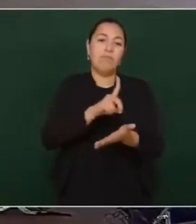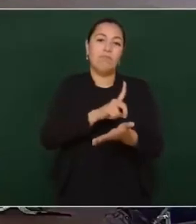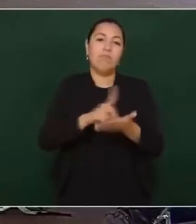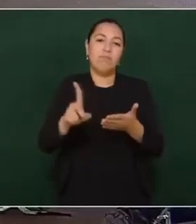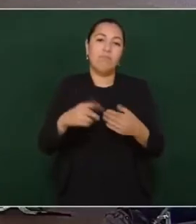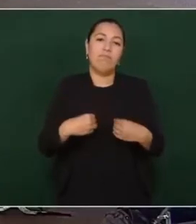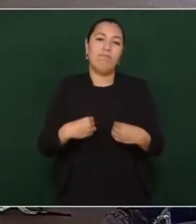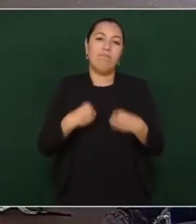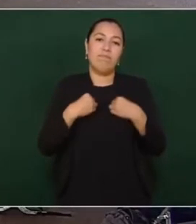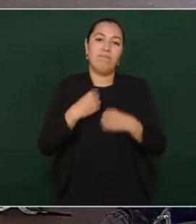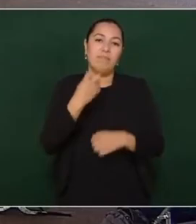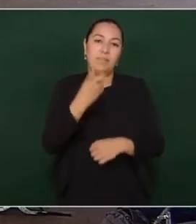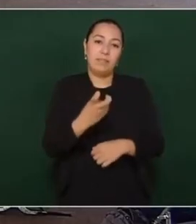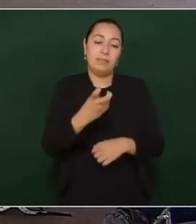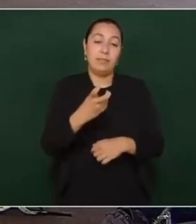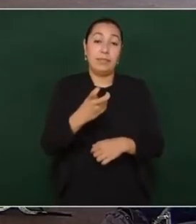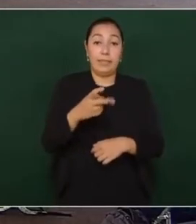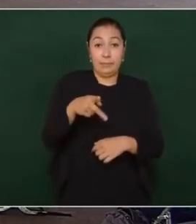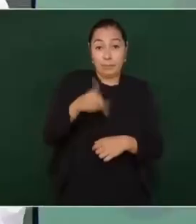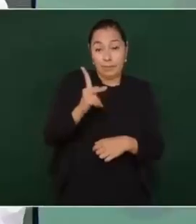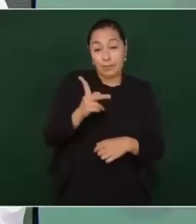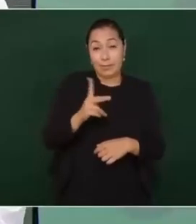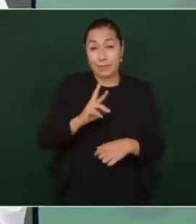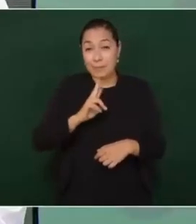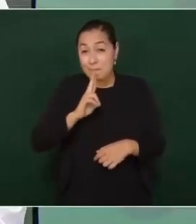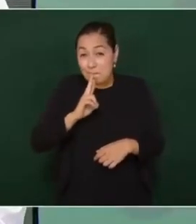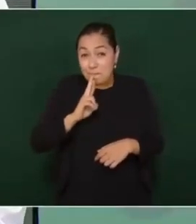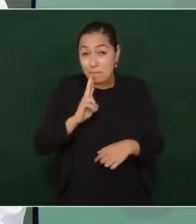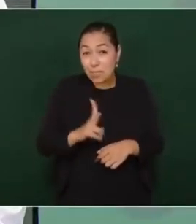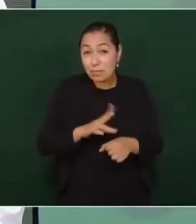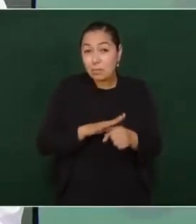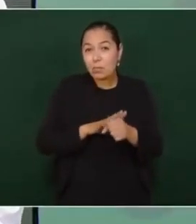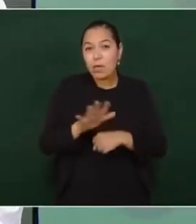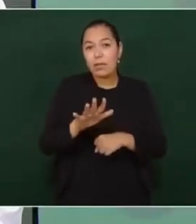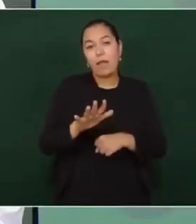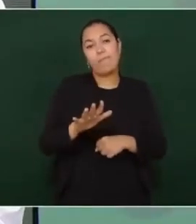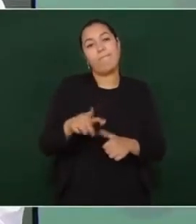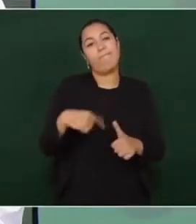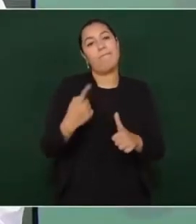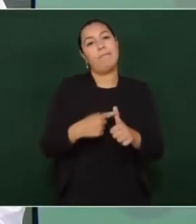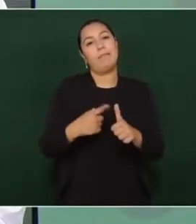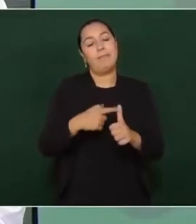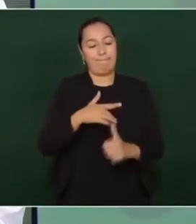pero sí, lo mejor es imprimir valores,